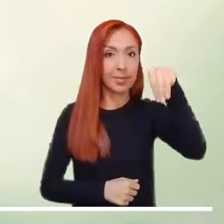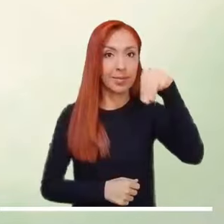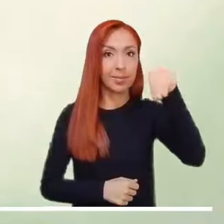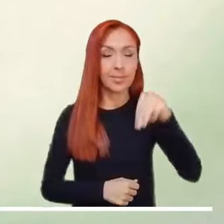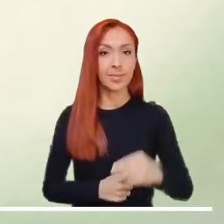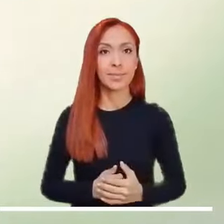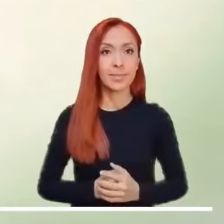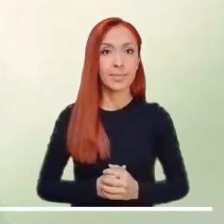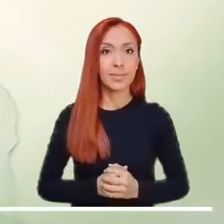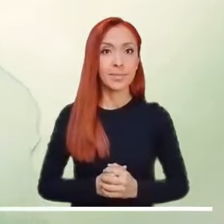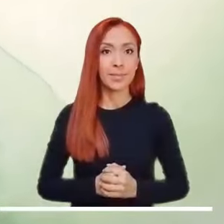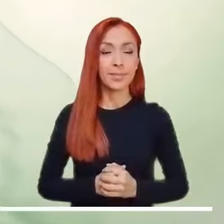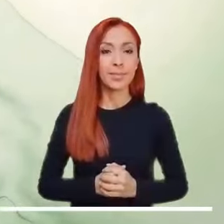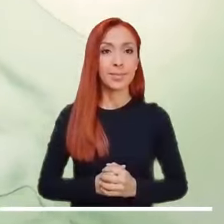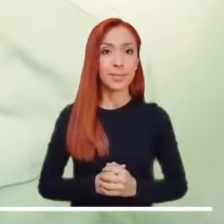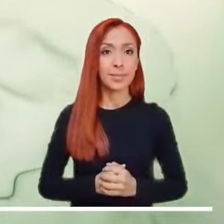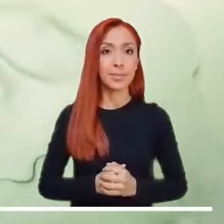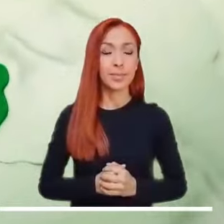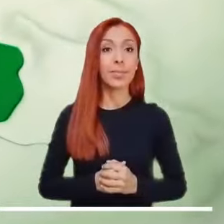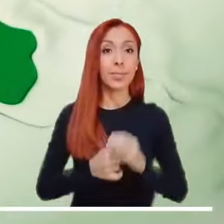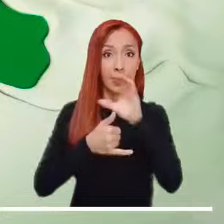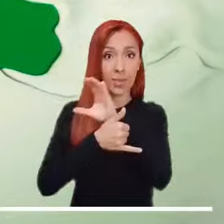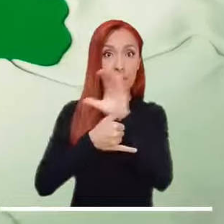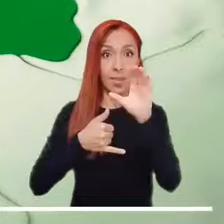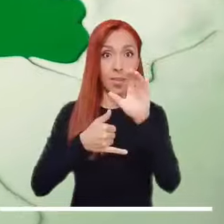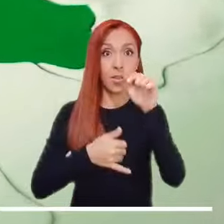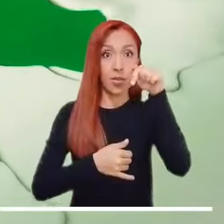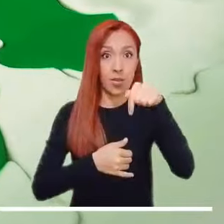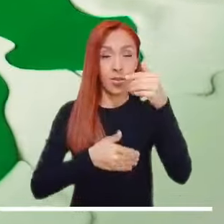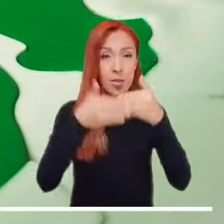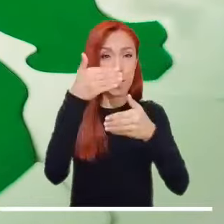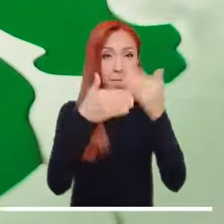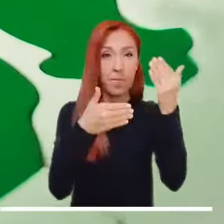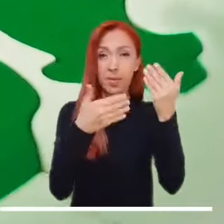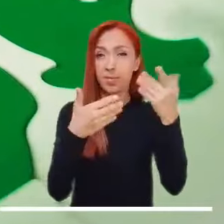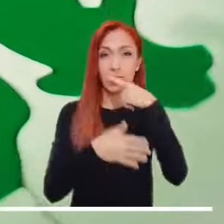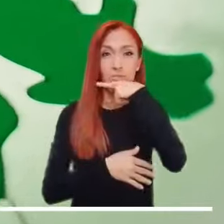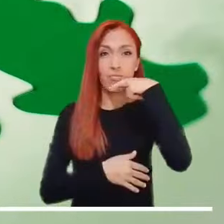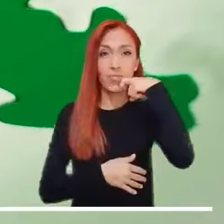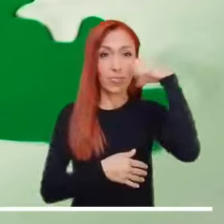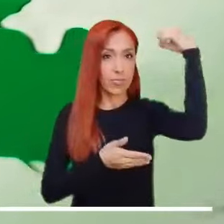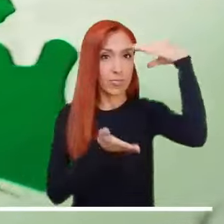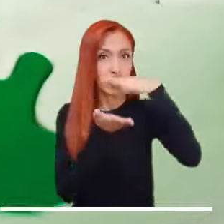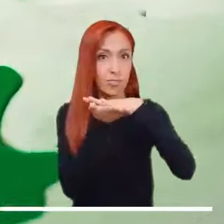iniciará la jornada con predominio de tiempo seco y pocas nubes en el cielo.